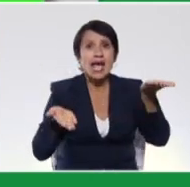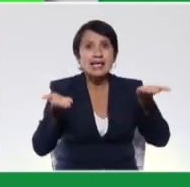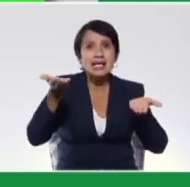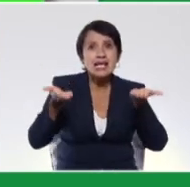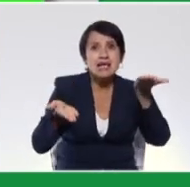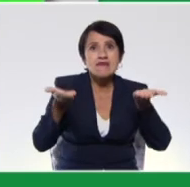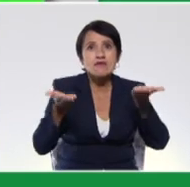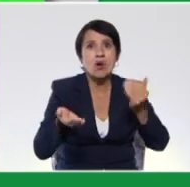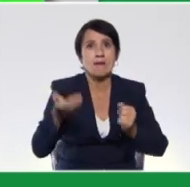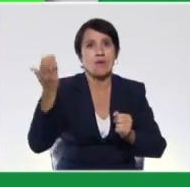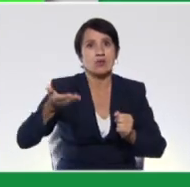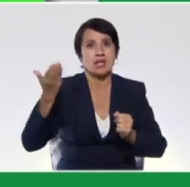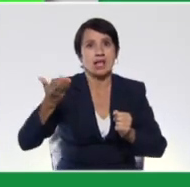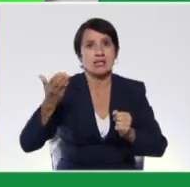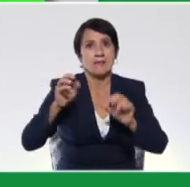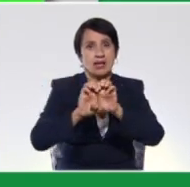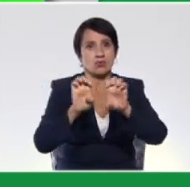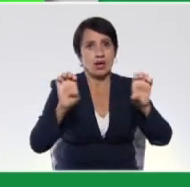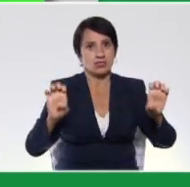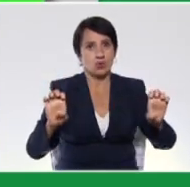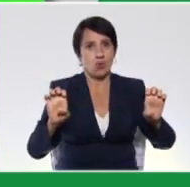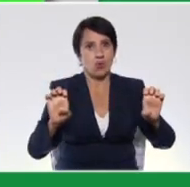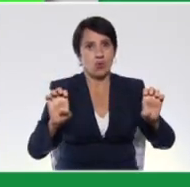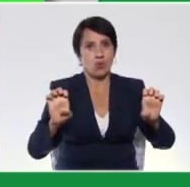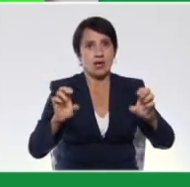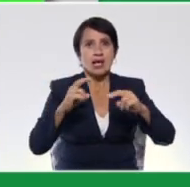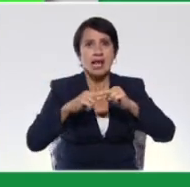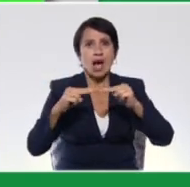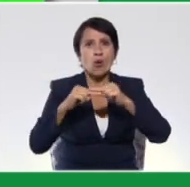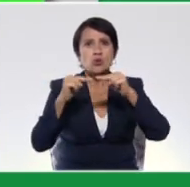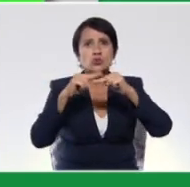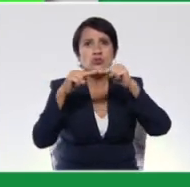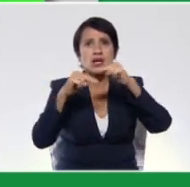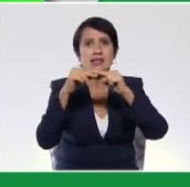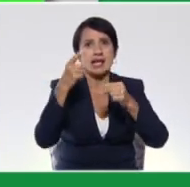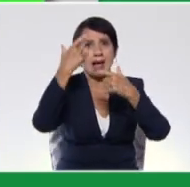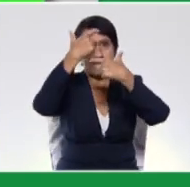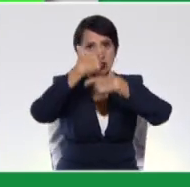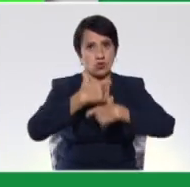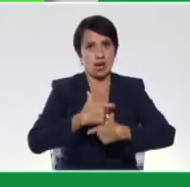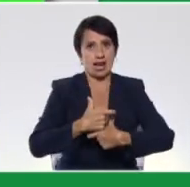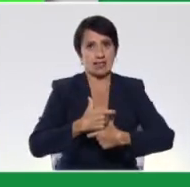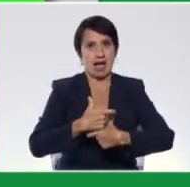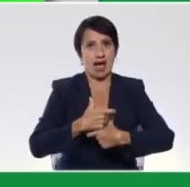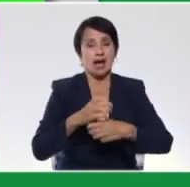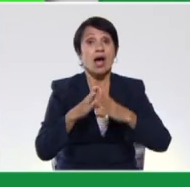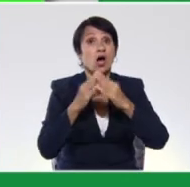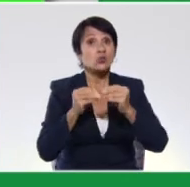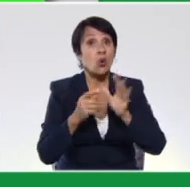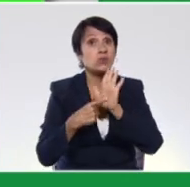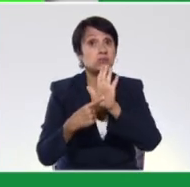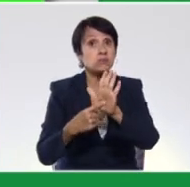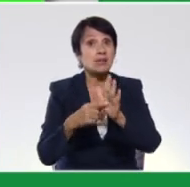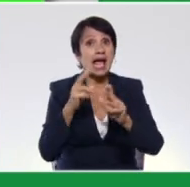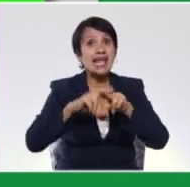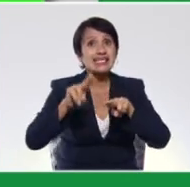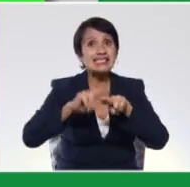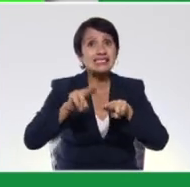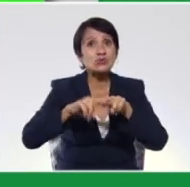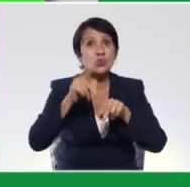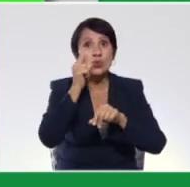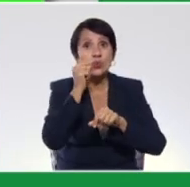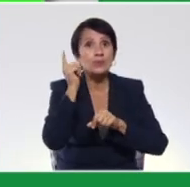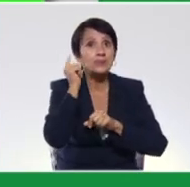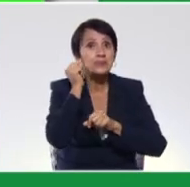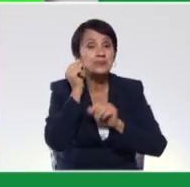importantísimo para su educación y la construcción de la personalidad. Ya que conlleva a que el niño o